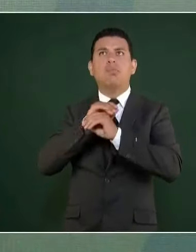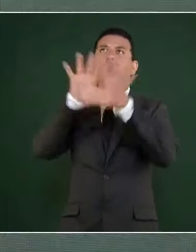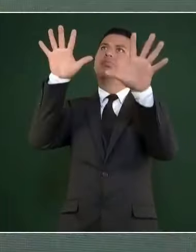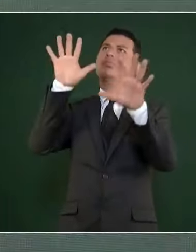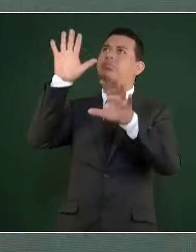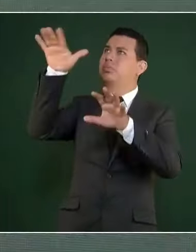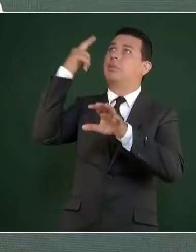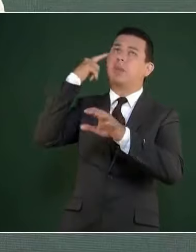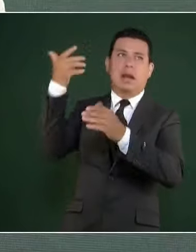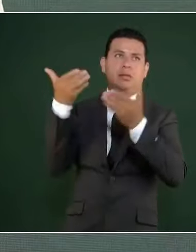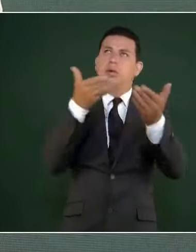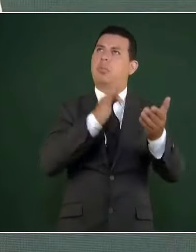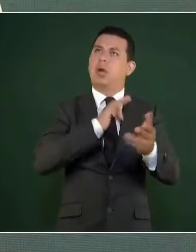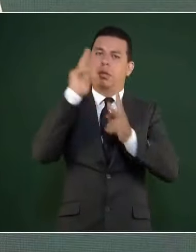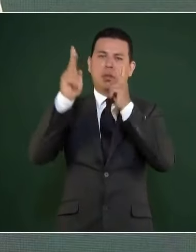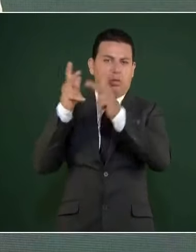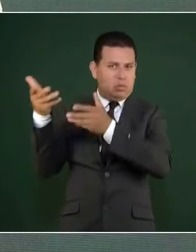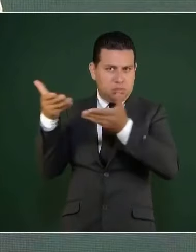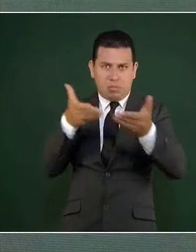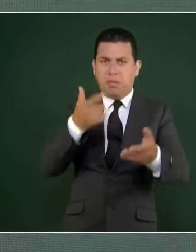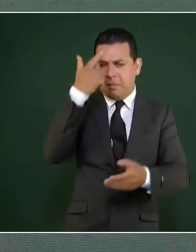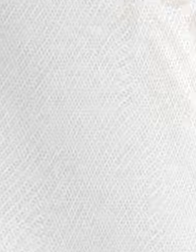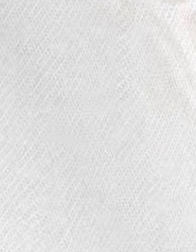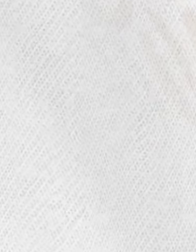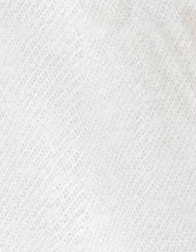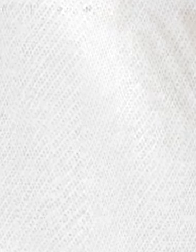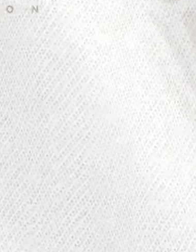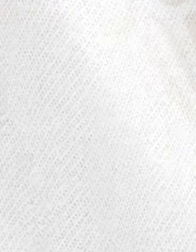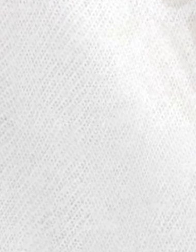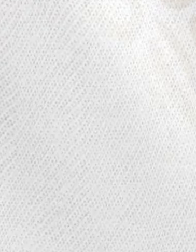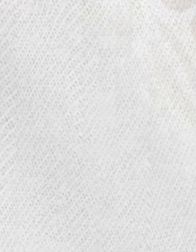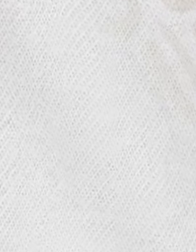lo que queremos que quede para el disfrute de la gente.